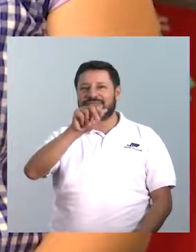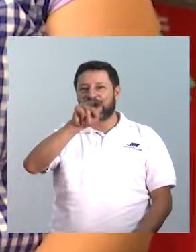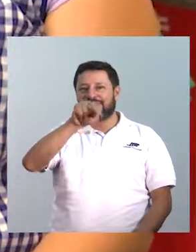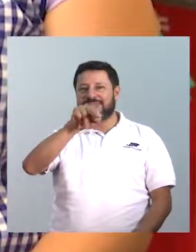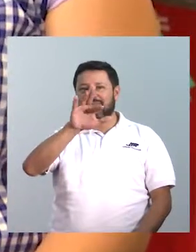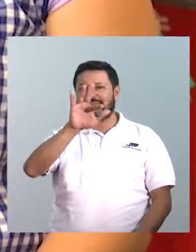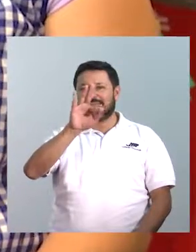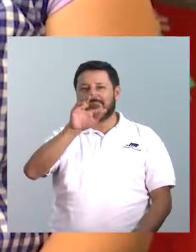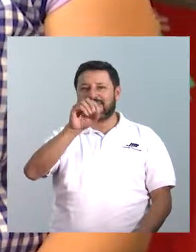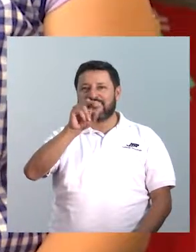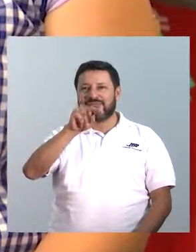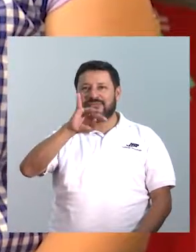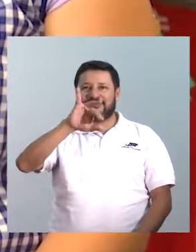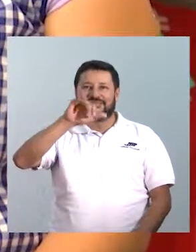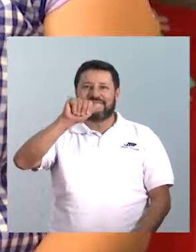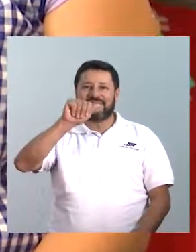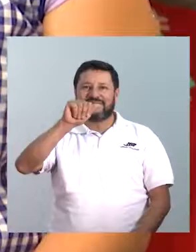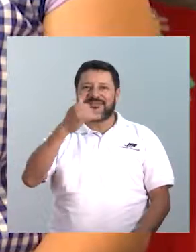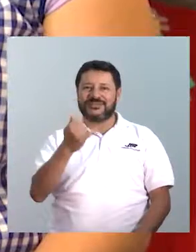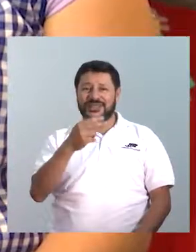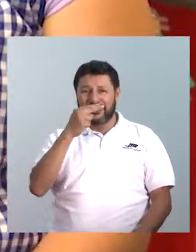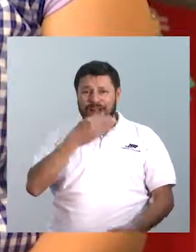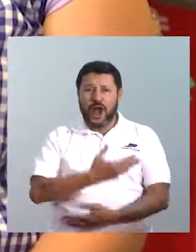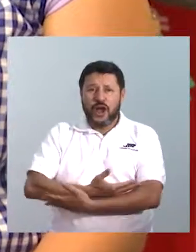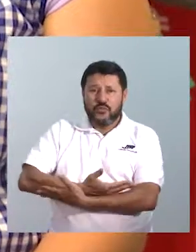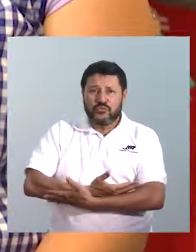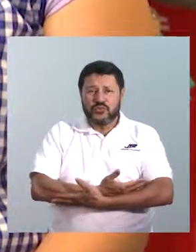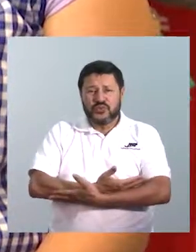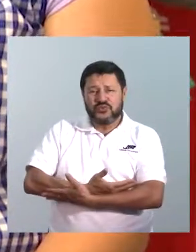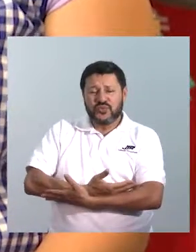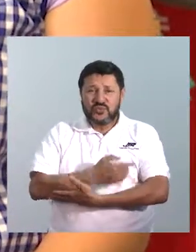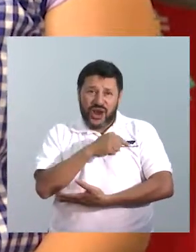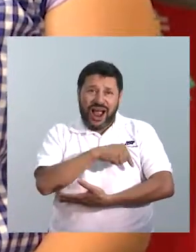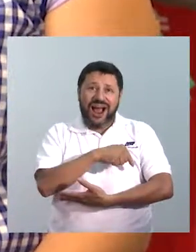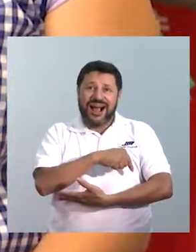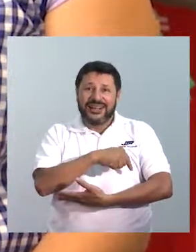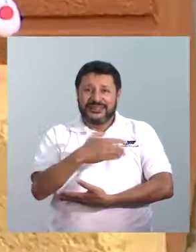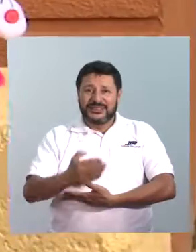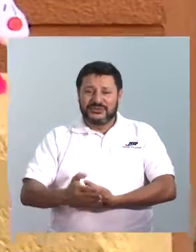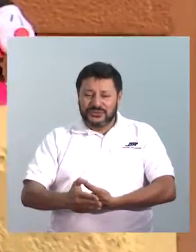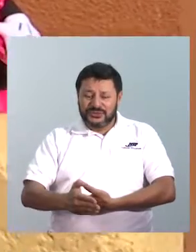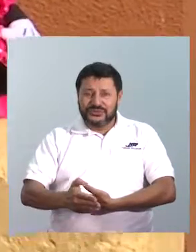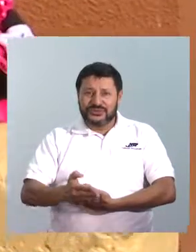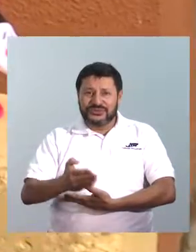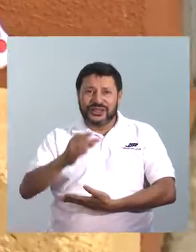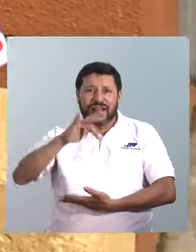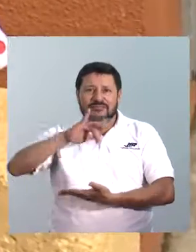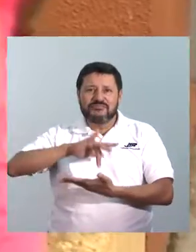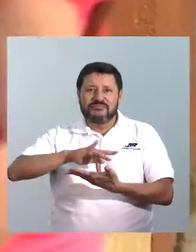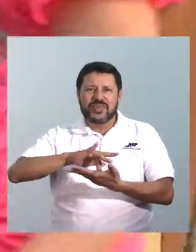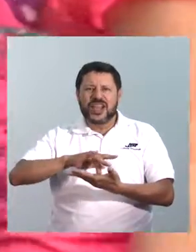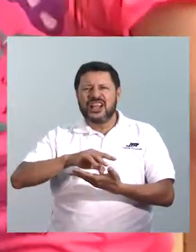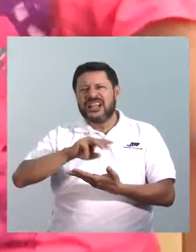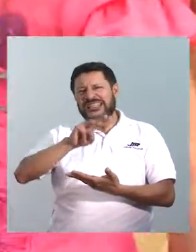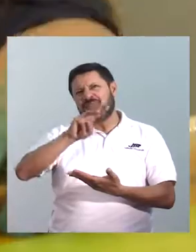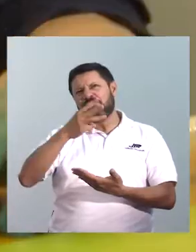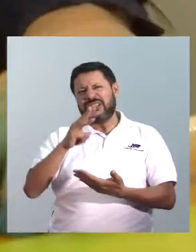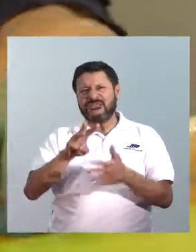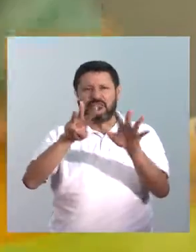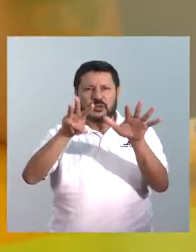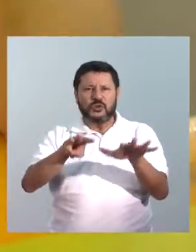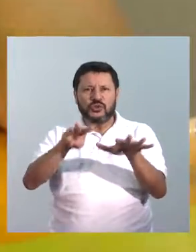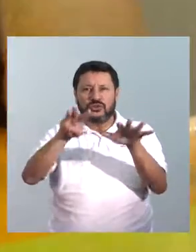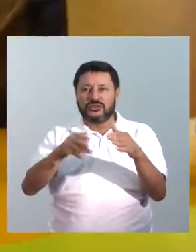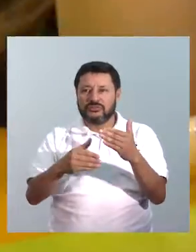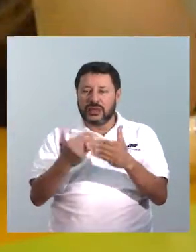Antonia también está acá desde que era bebé, llega acá entre